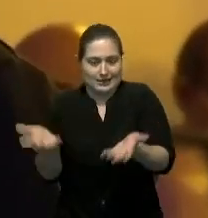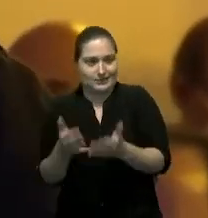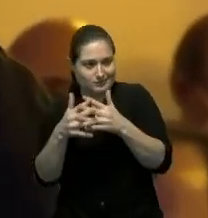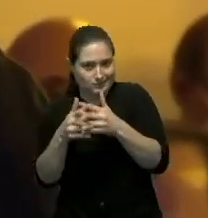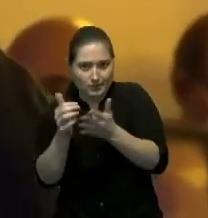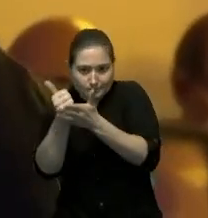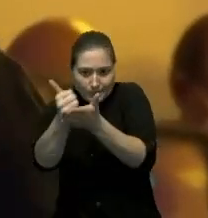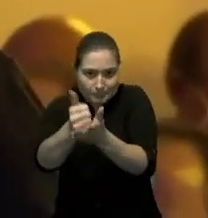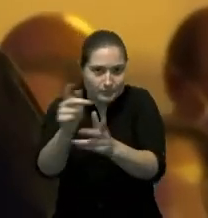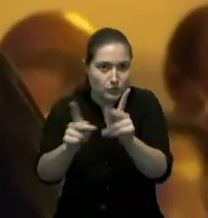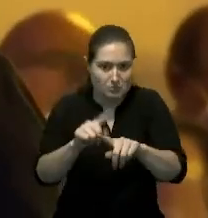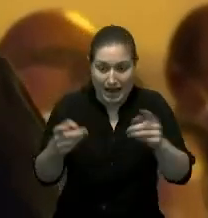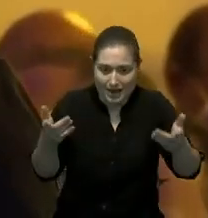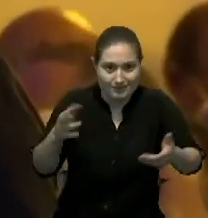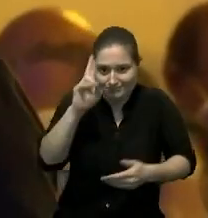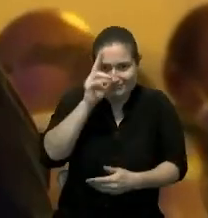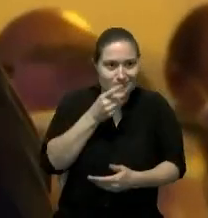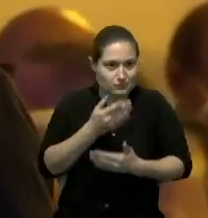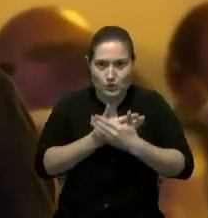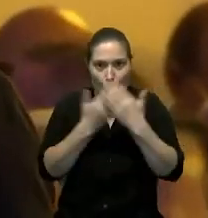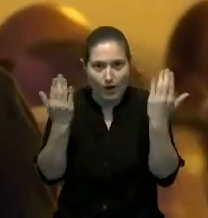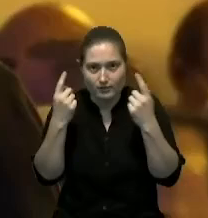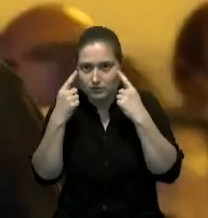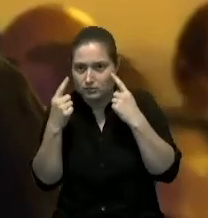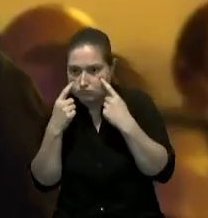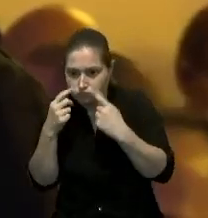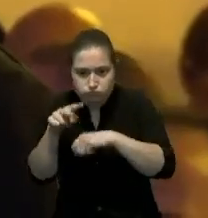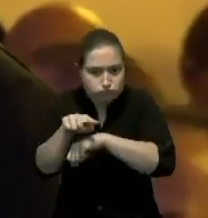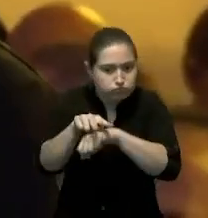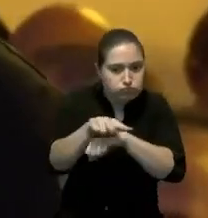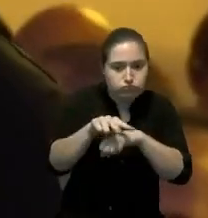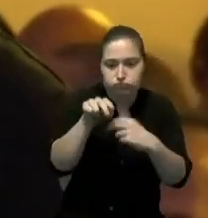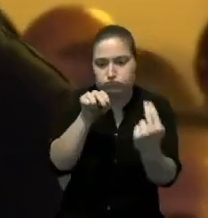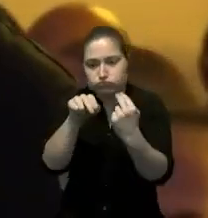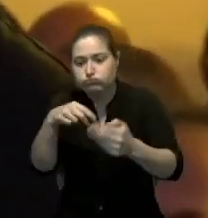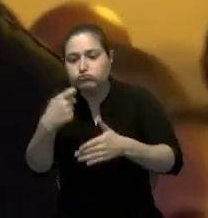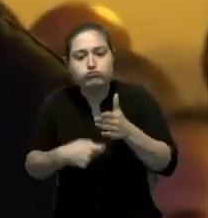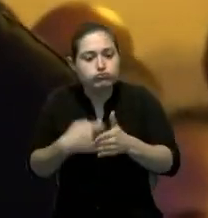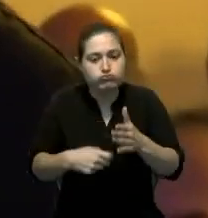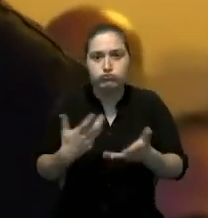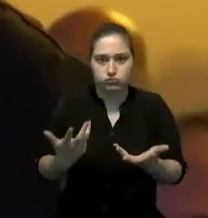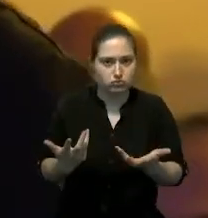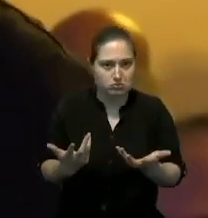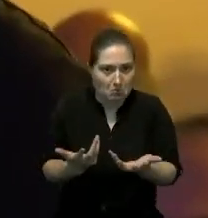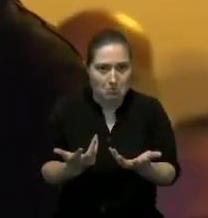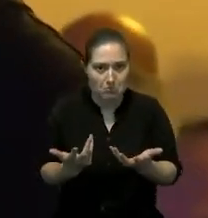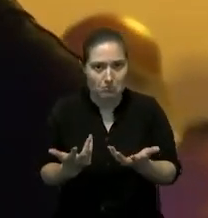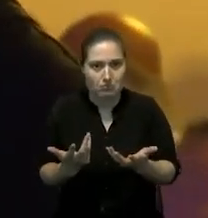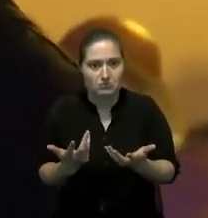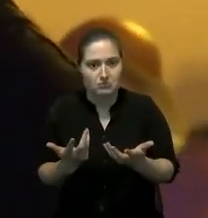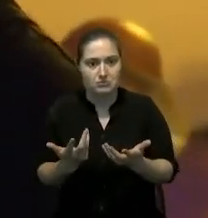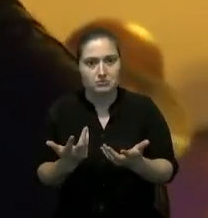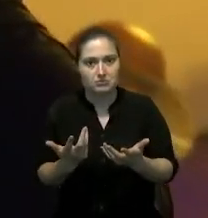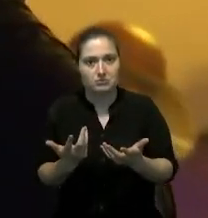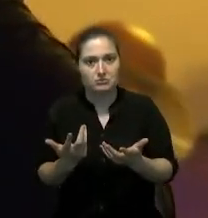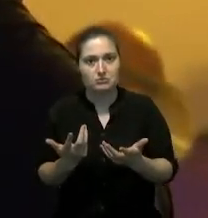cuerpo especializado en vigilancia y fiscalización de carretera ¿pudiéramos nosotros esperar en estos